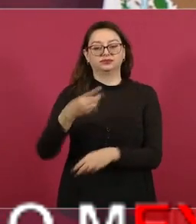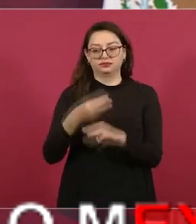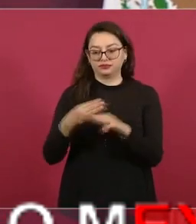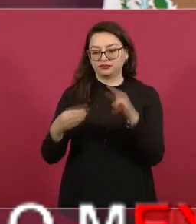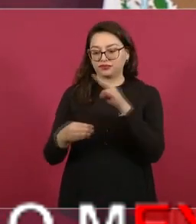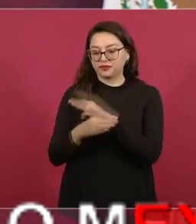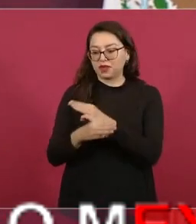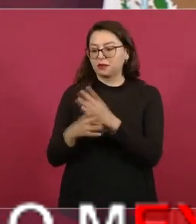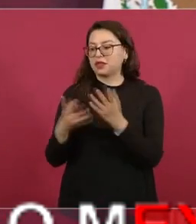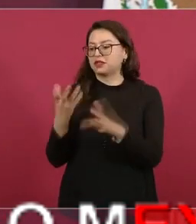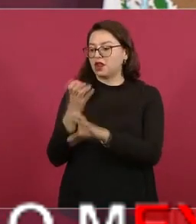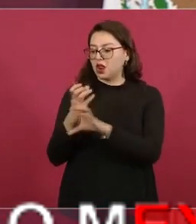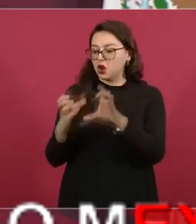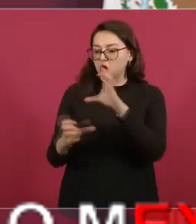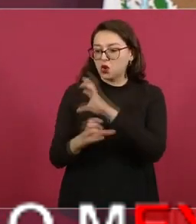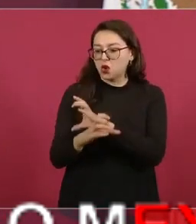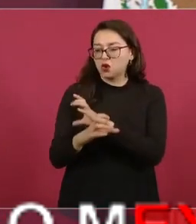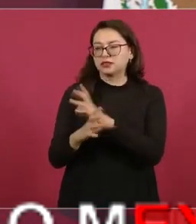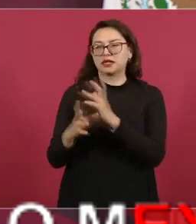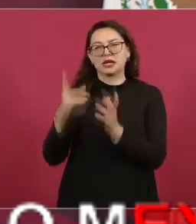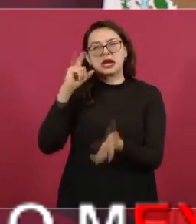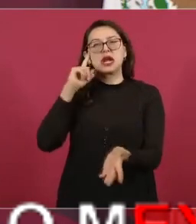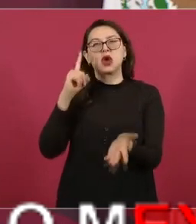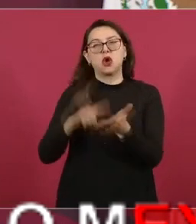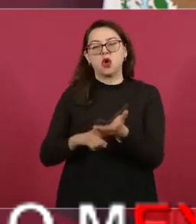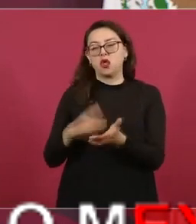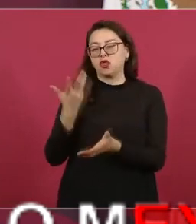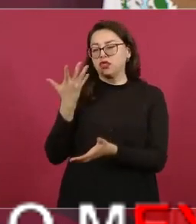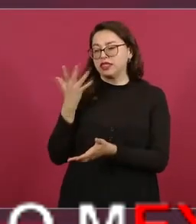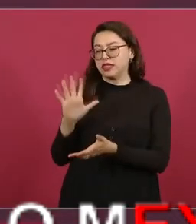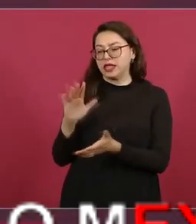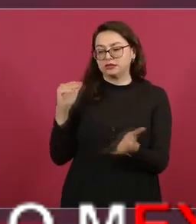creo que estimaron en 10 mil millones